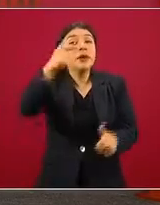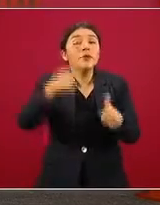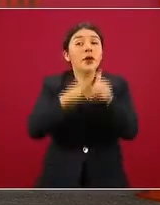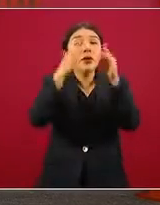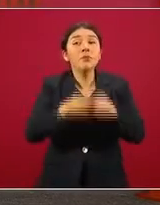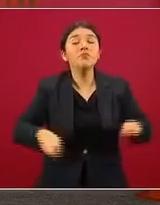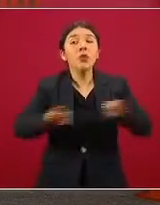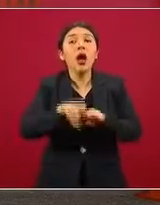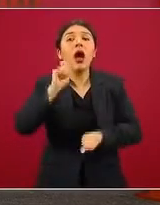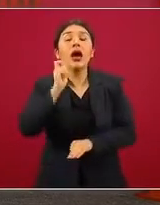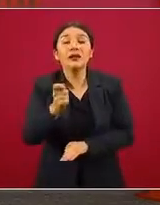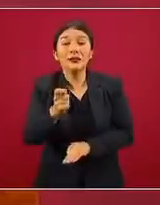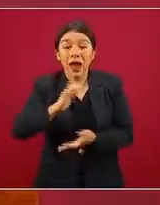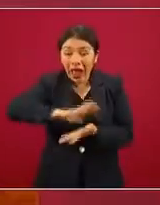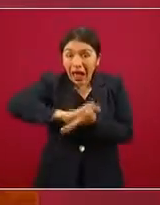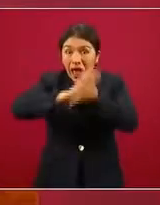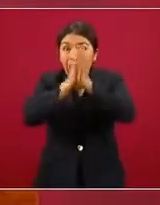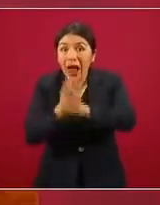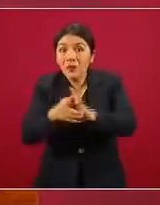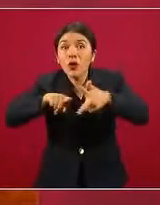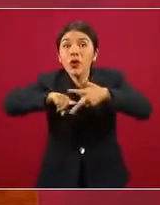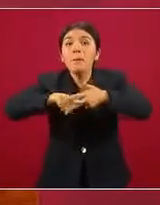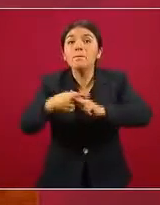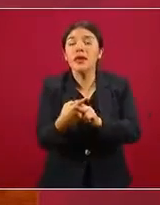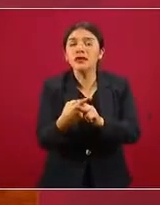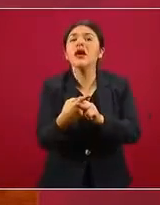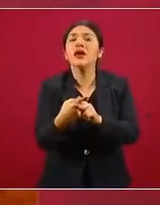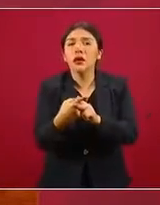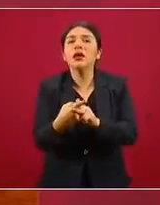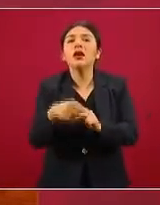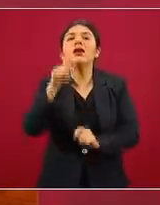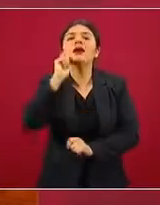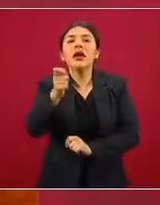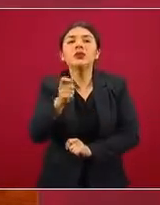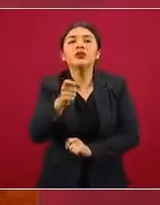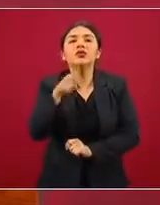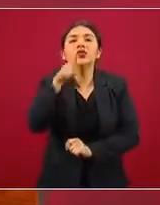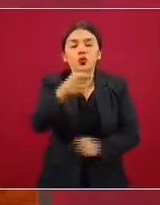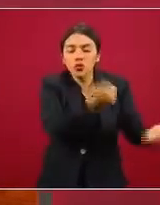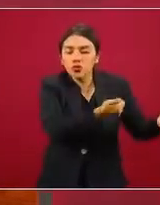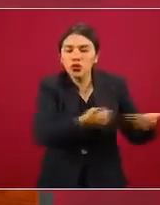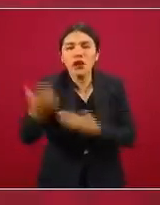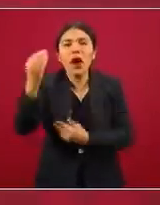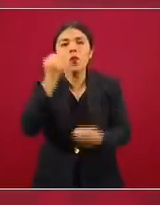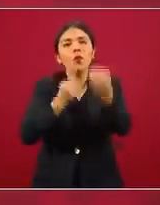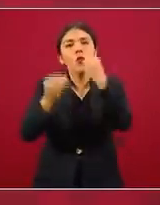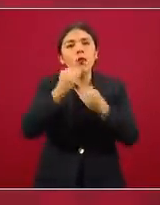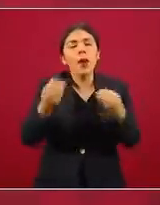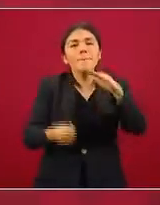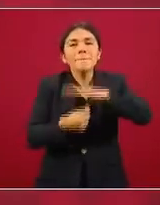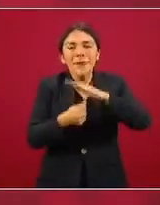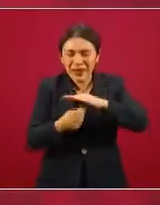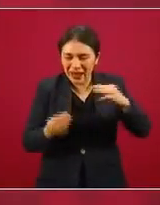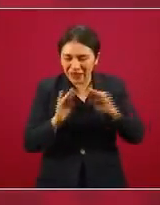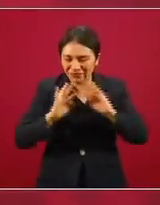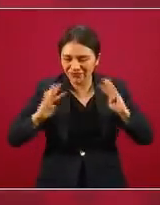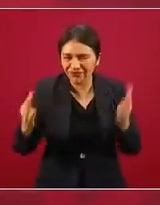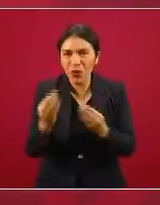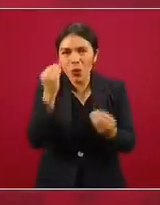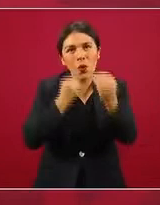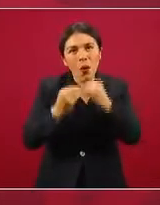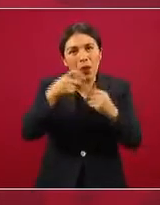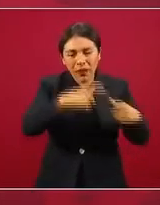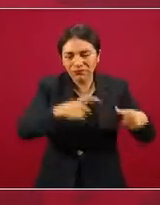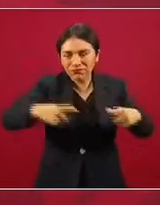que la transformación empieza con lo que llevas a tu mesa. Y con lo que llevas a tu mesa